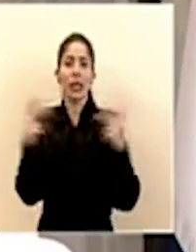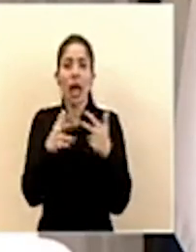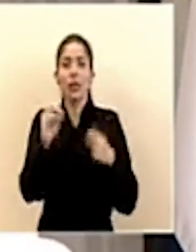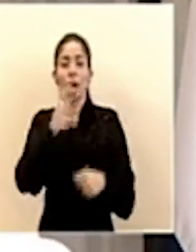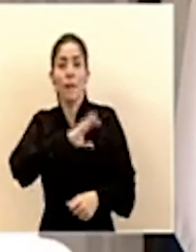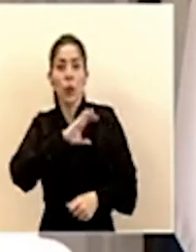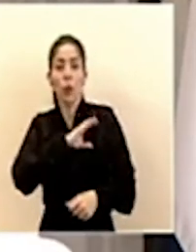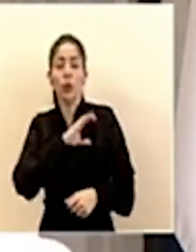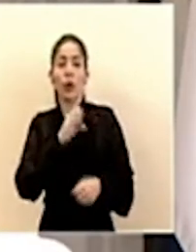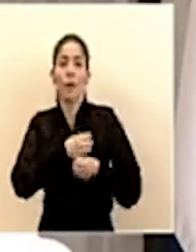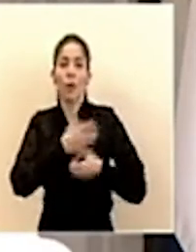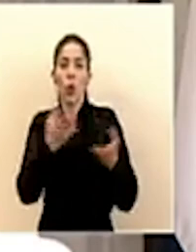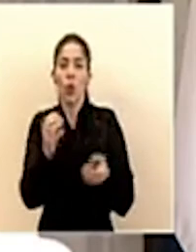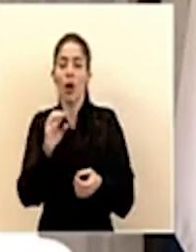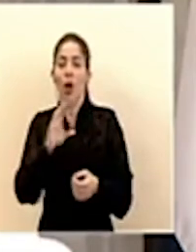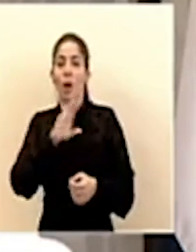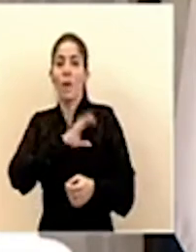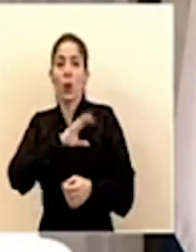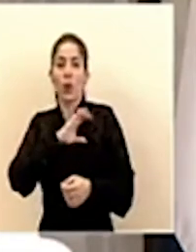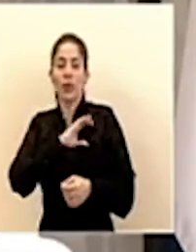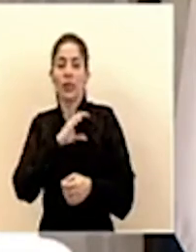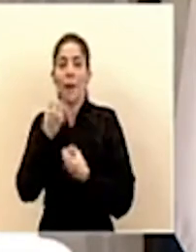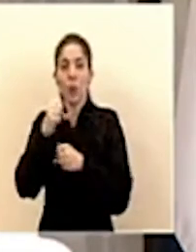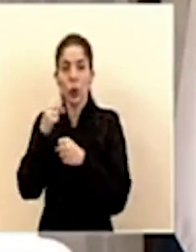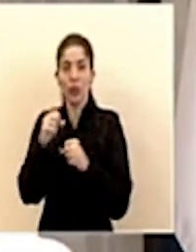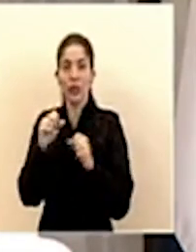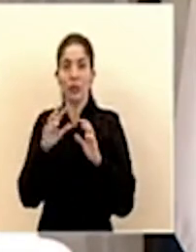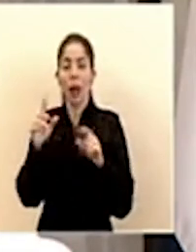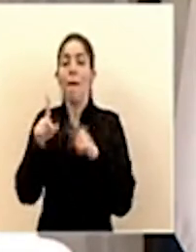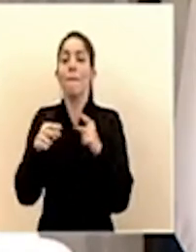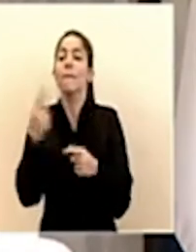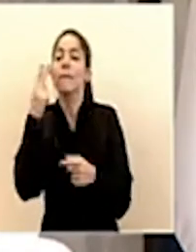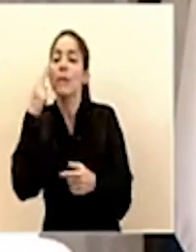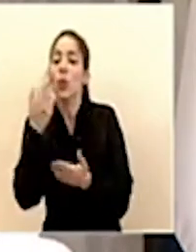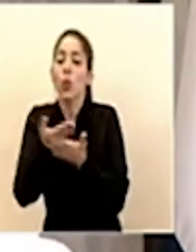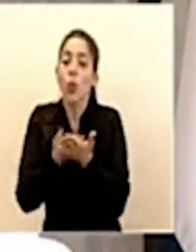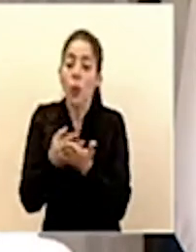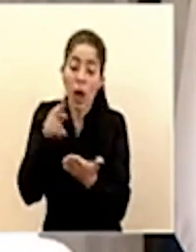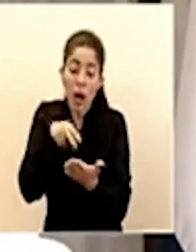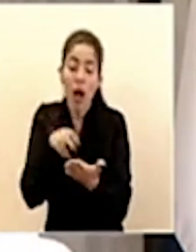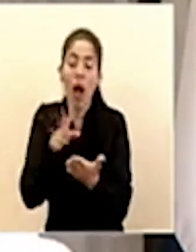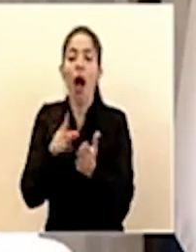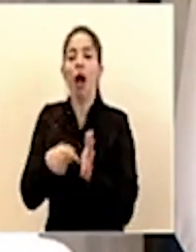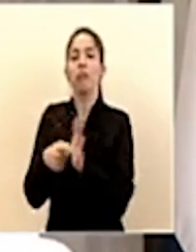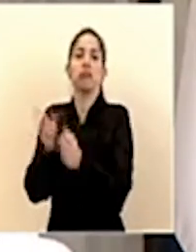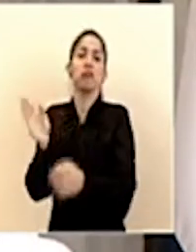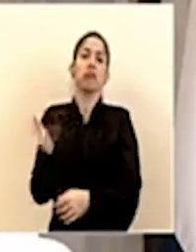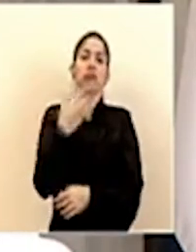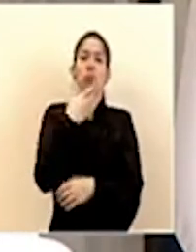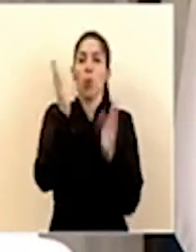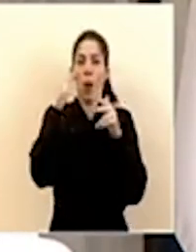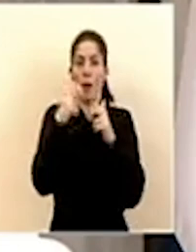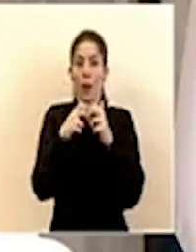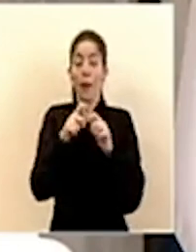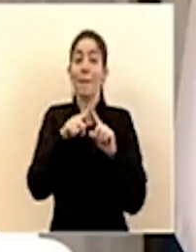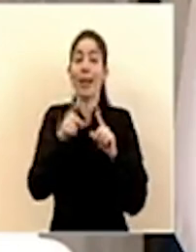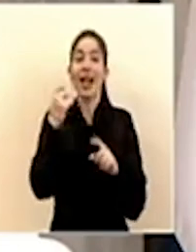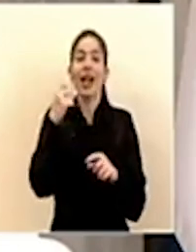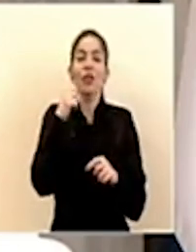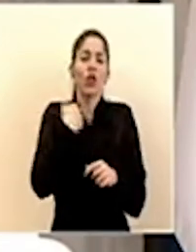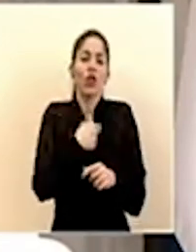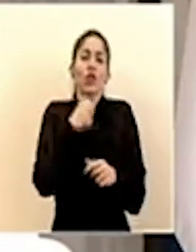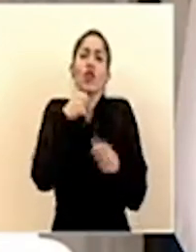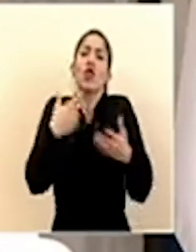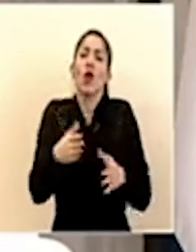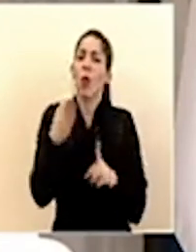policía la fuerza pública o los cuerpos policiales municipales le van a pedir este documento y si lo presentan puede ir y venir la idea no es perjudicar